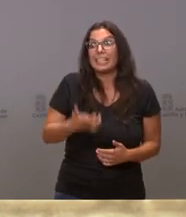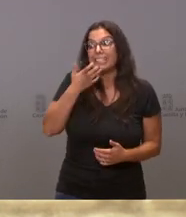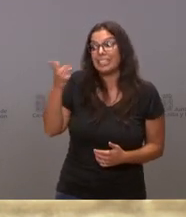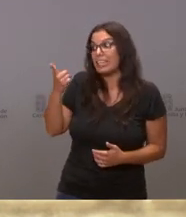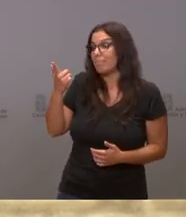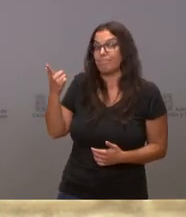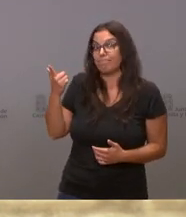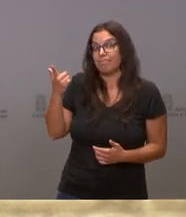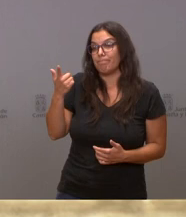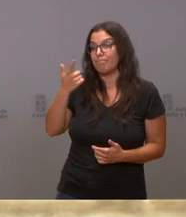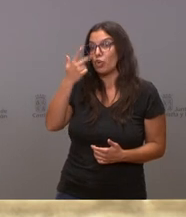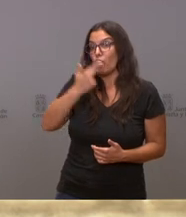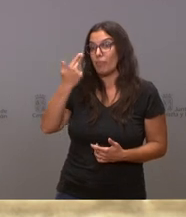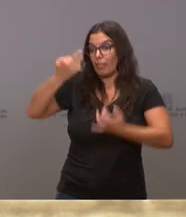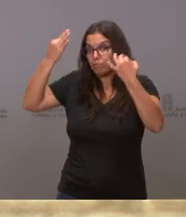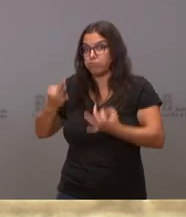pues, desde luego,